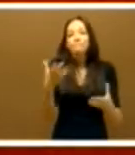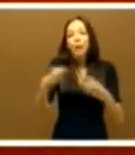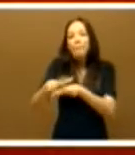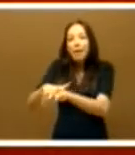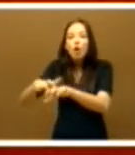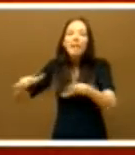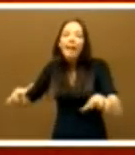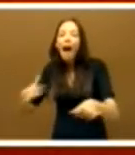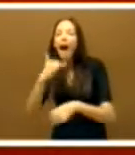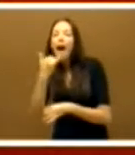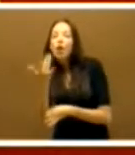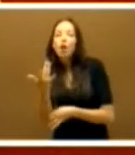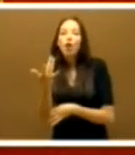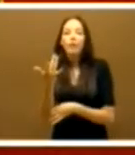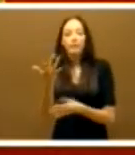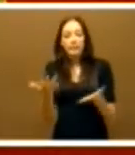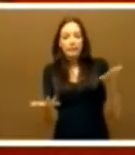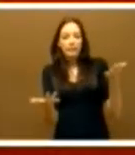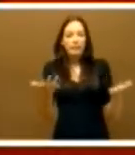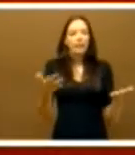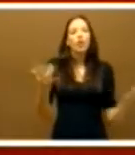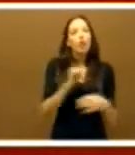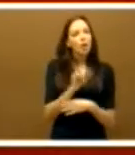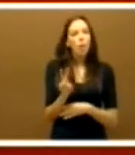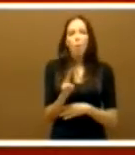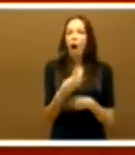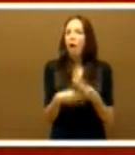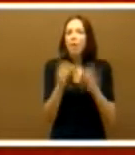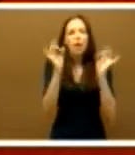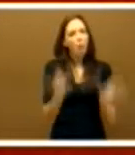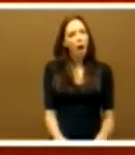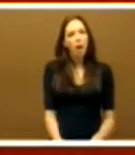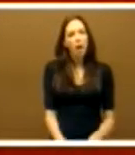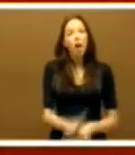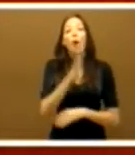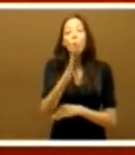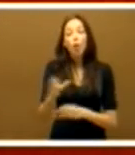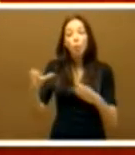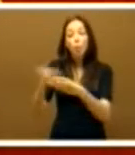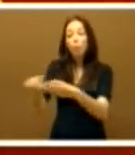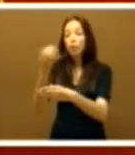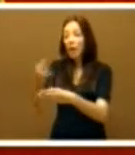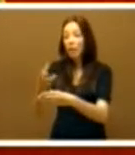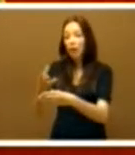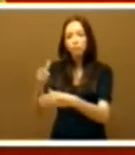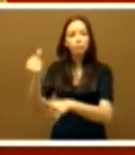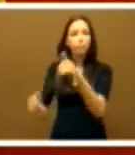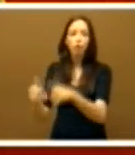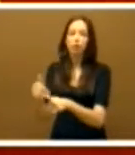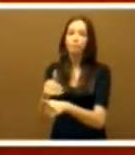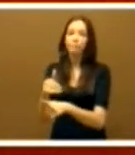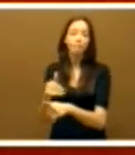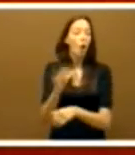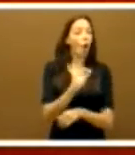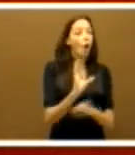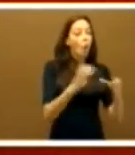la postura de Izquierda Unida hubiera sido la misma. Porque tendríamos los mismos motivos para no votar al Partido Socialista y los mismos motivos para no votar